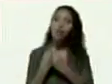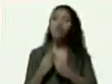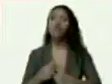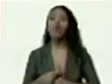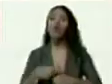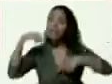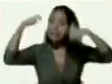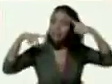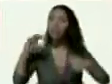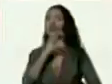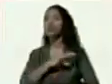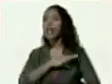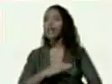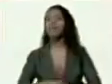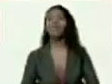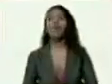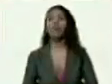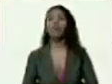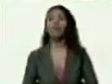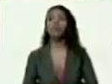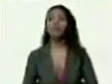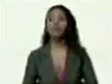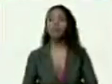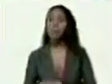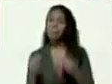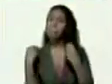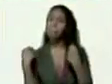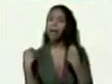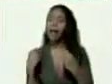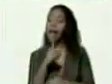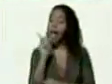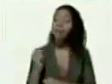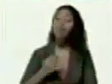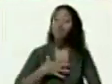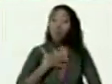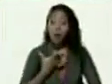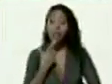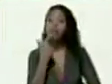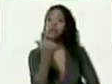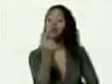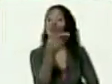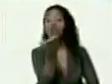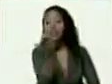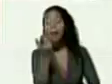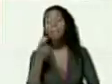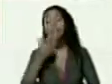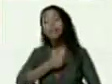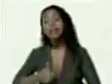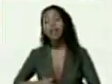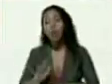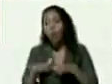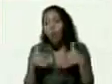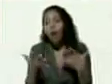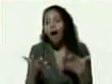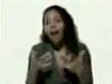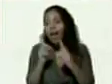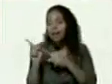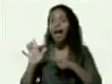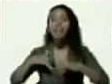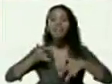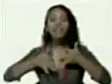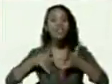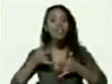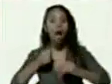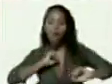socialismo para que ella le pueda decir presidente cuál es la actividad la